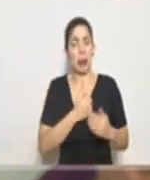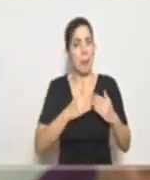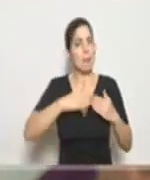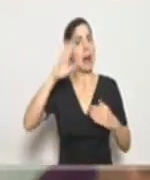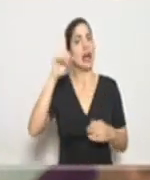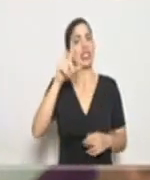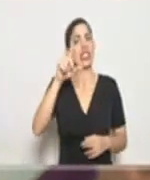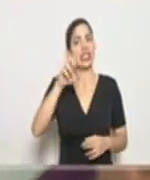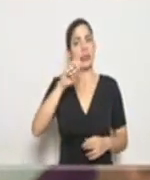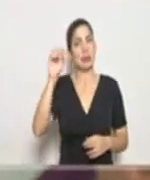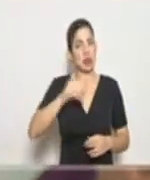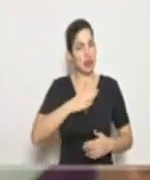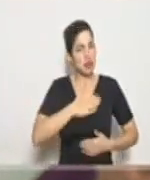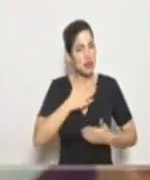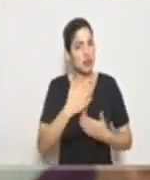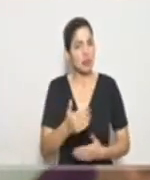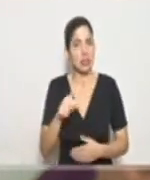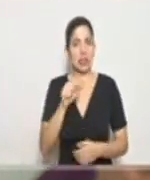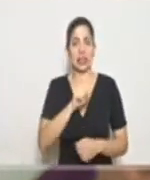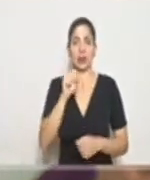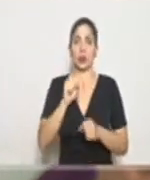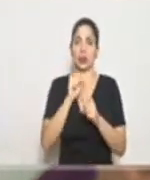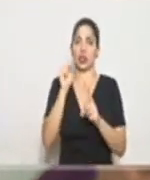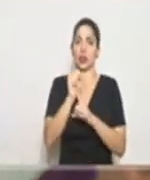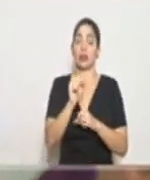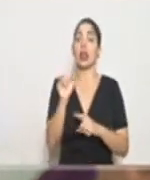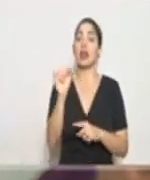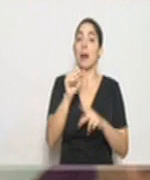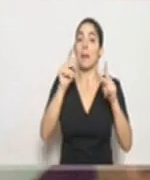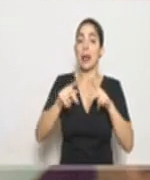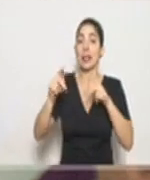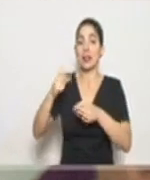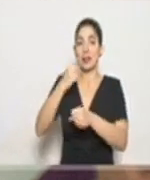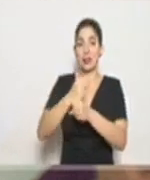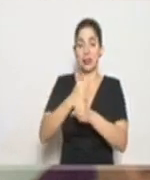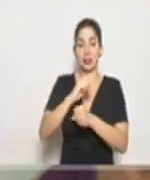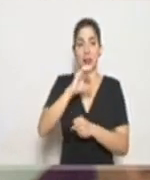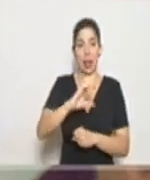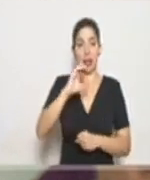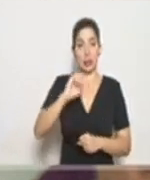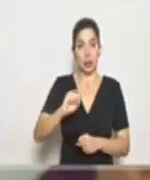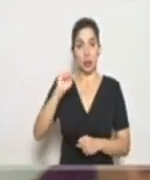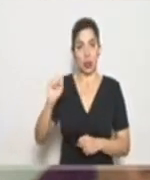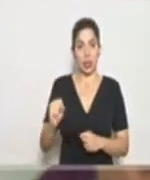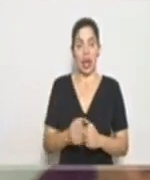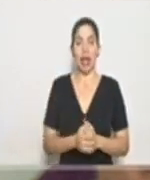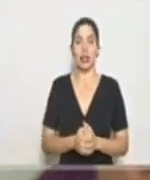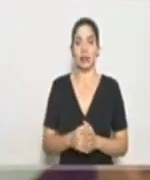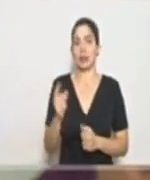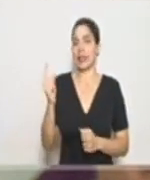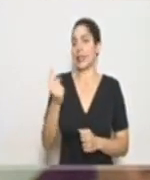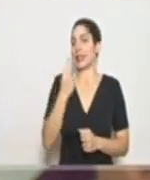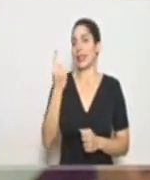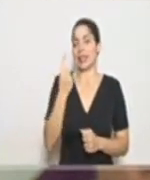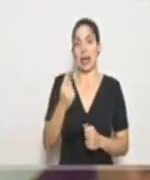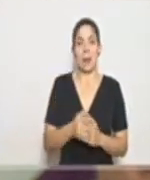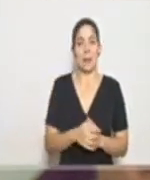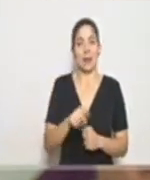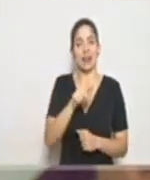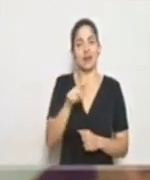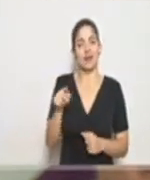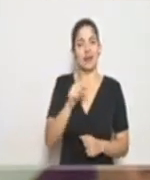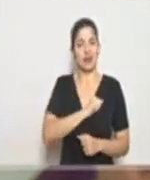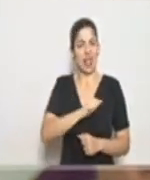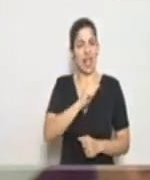en medio de esta situación. Igualmente a los funcionarios de la Caja Costarricense del Seguro Social, que como siempre se